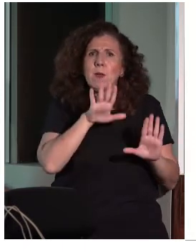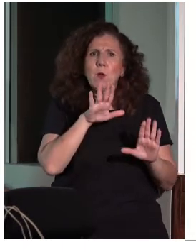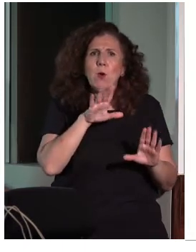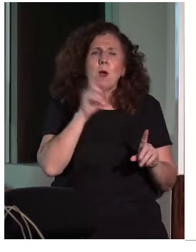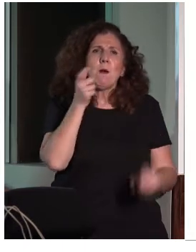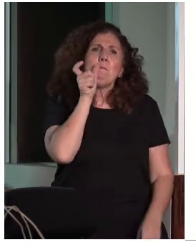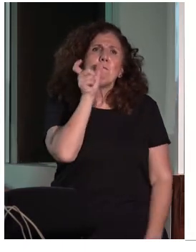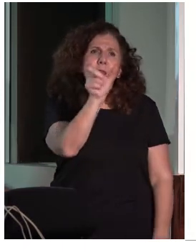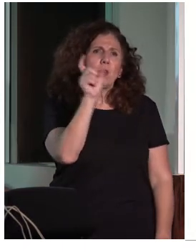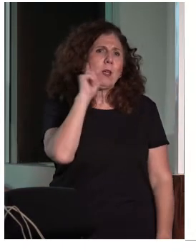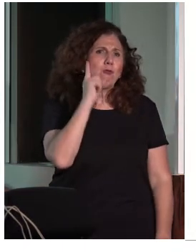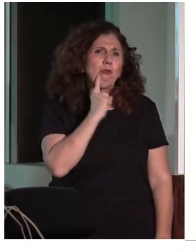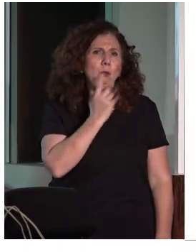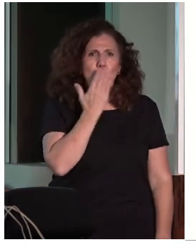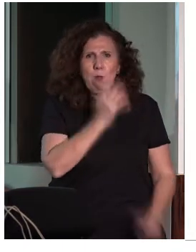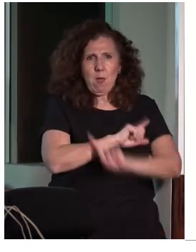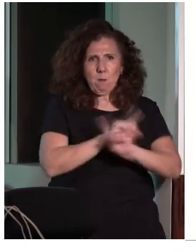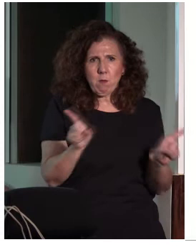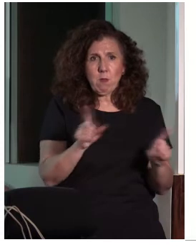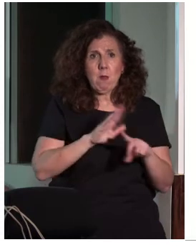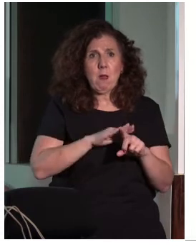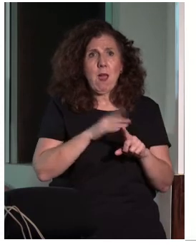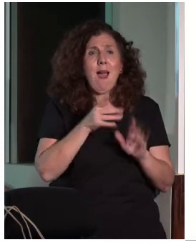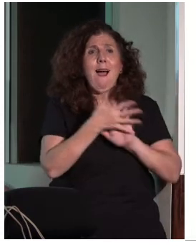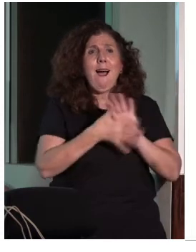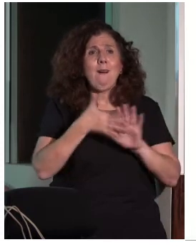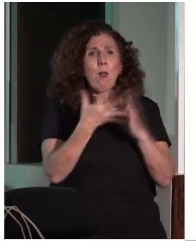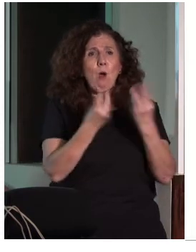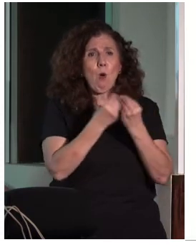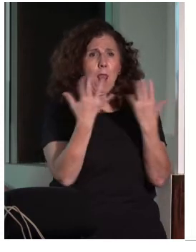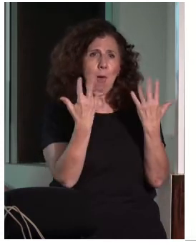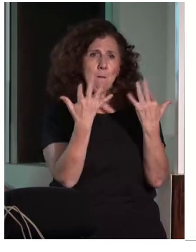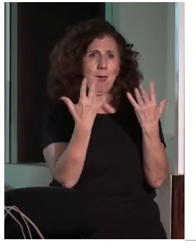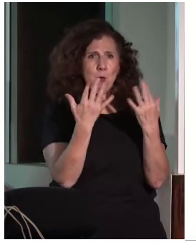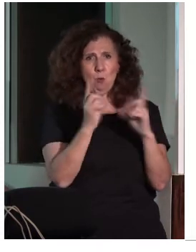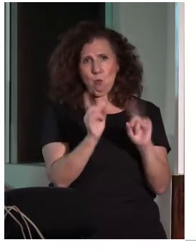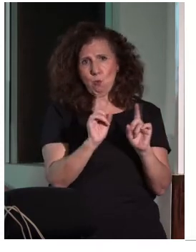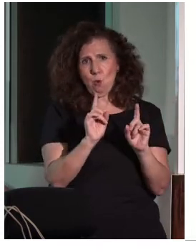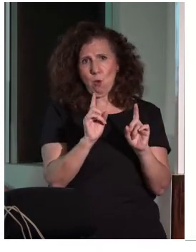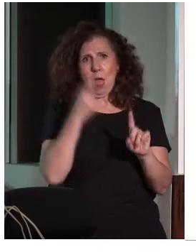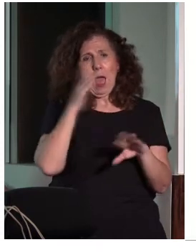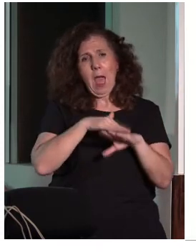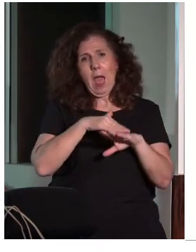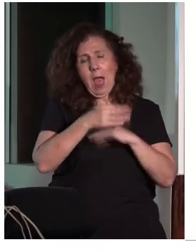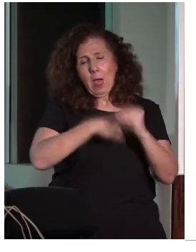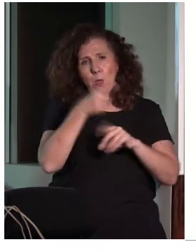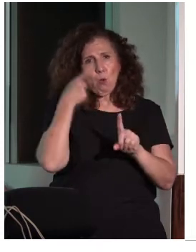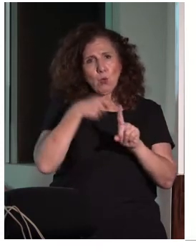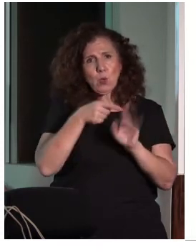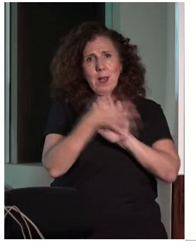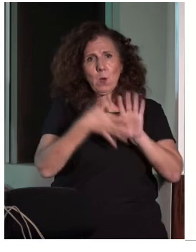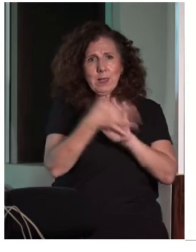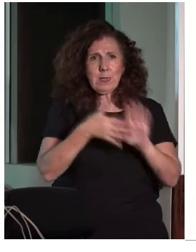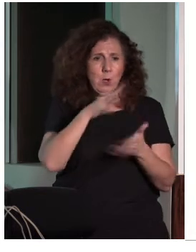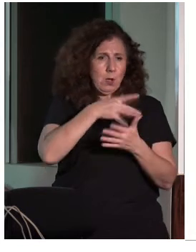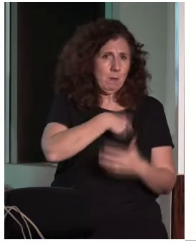El tema de que habla con las manos, utilizan la lengua de signos, español, la catalana o la internacional, que es